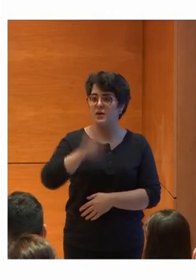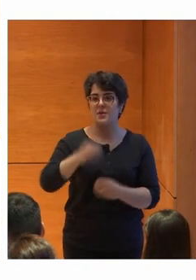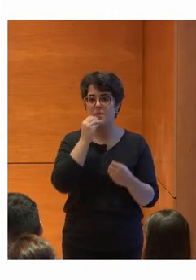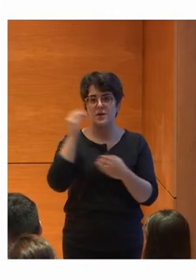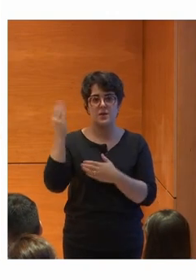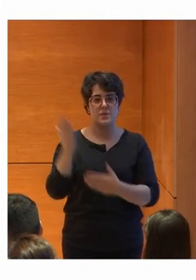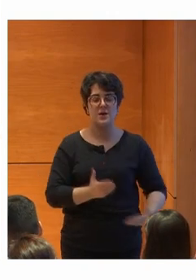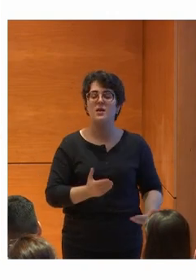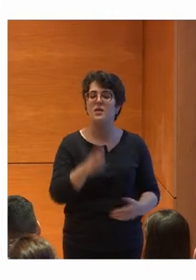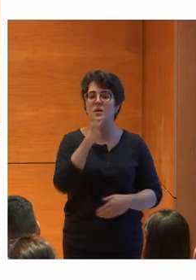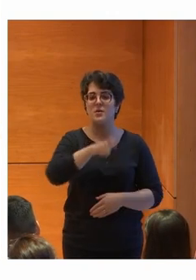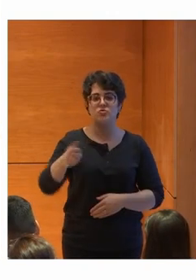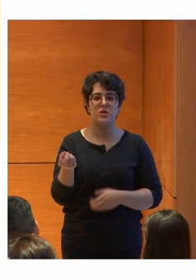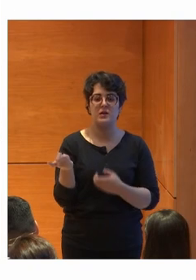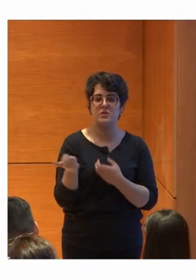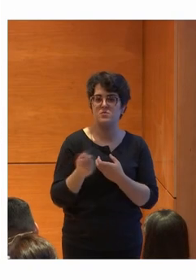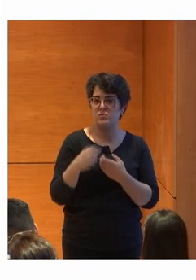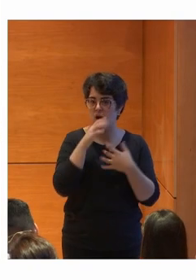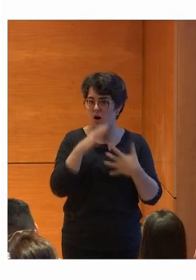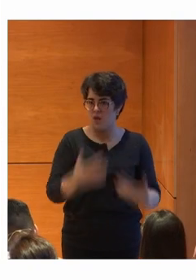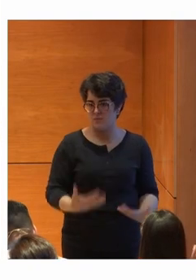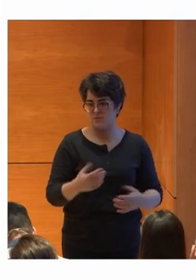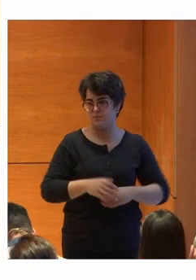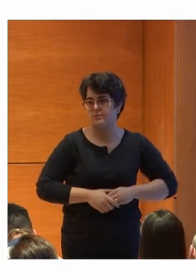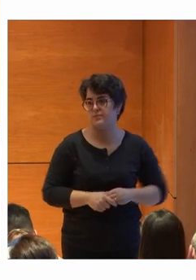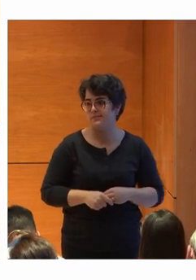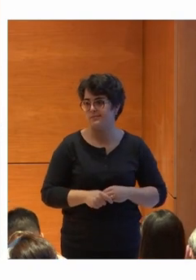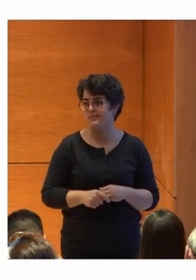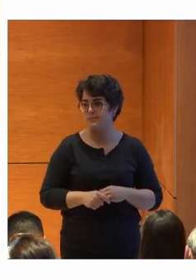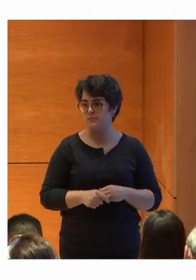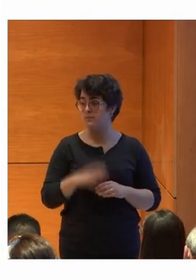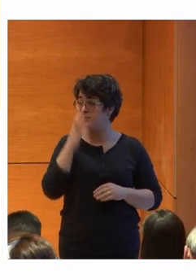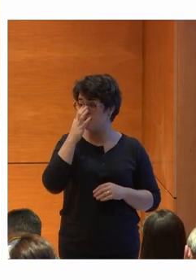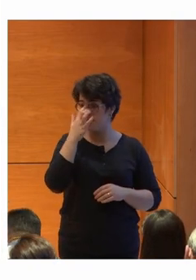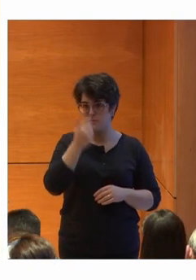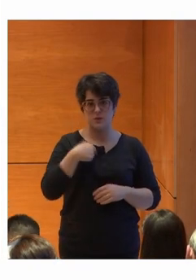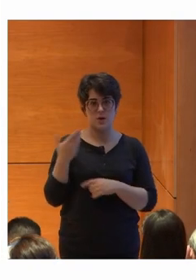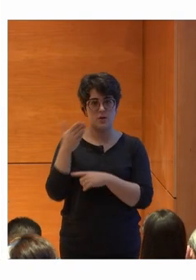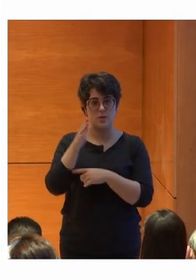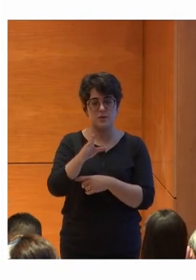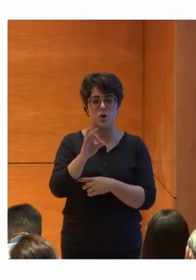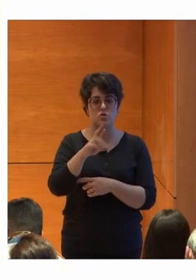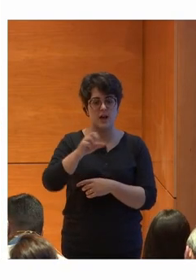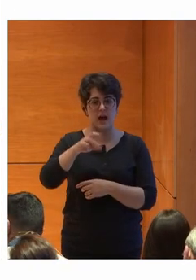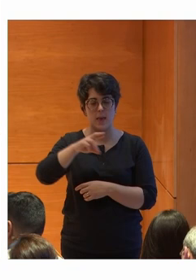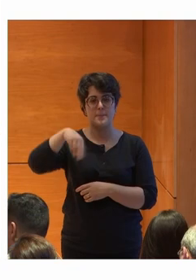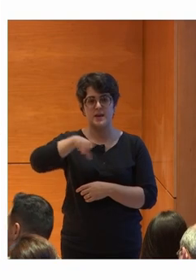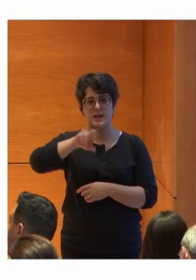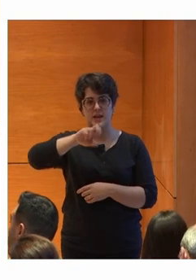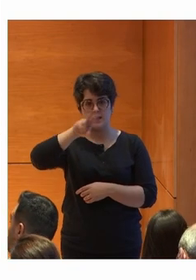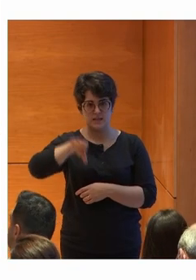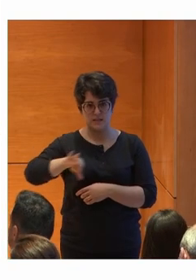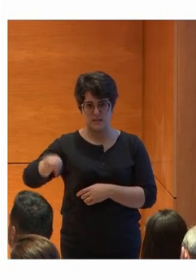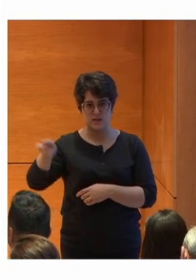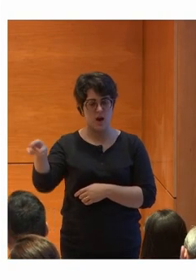forma especial a quienes os acabáis de incorporar. Os presento a Oscar Miggens. Él ha sido